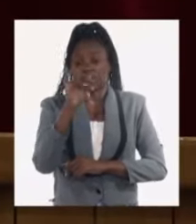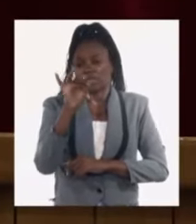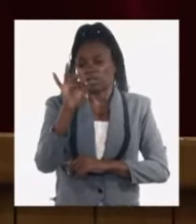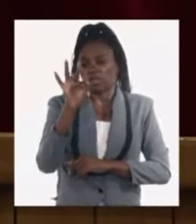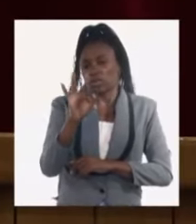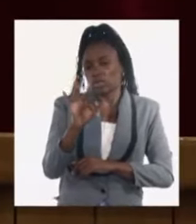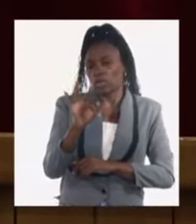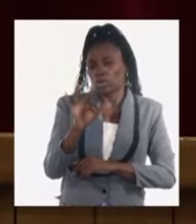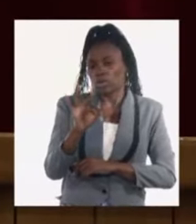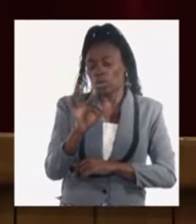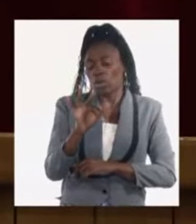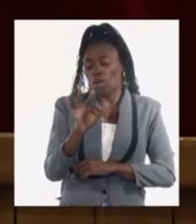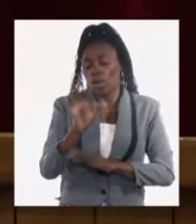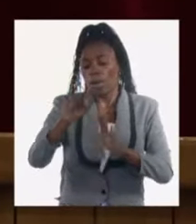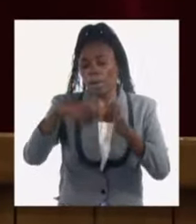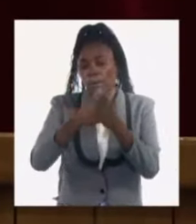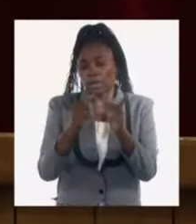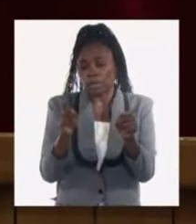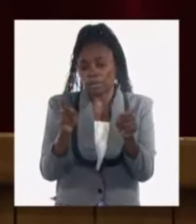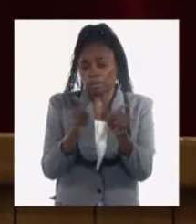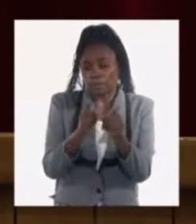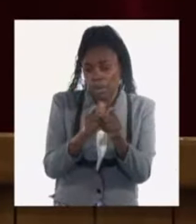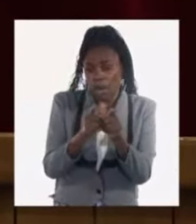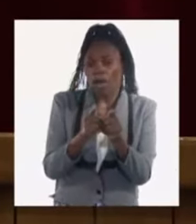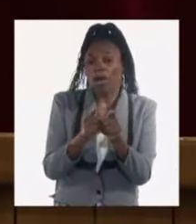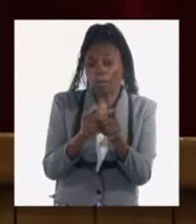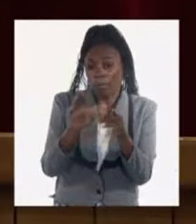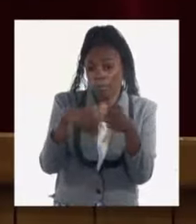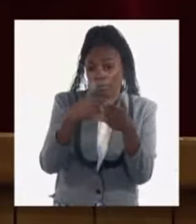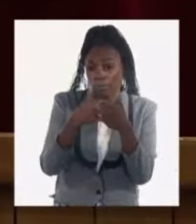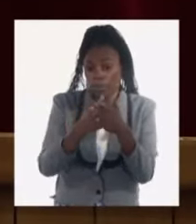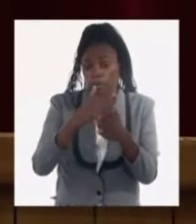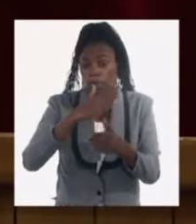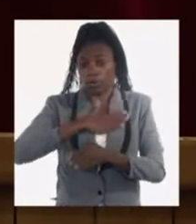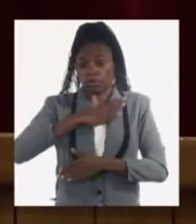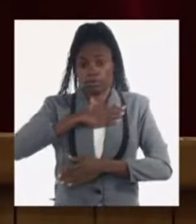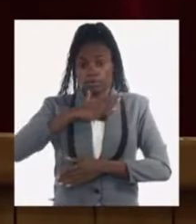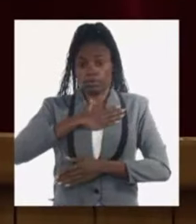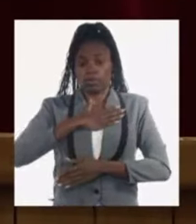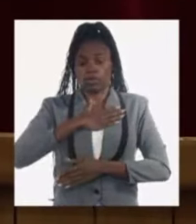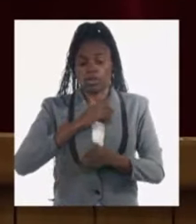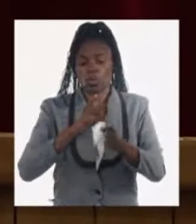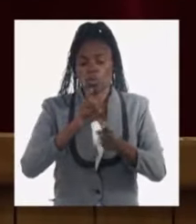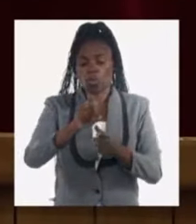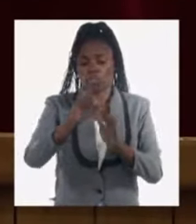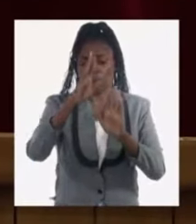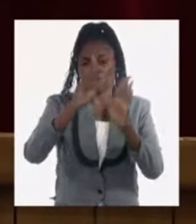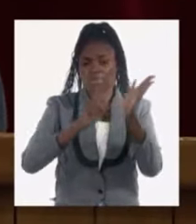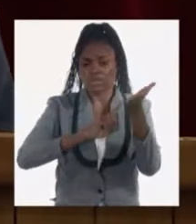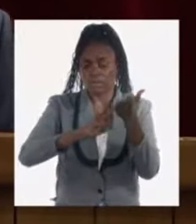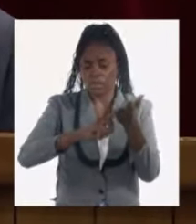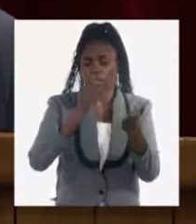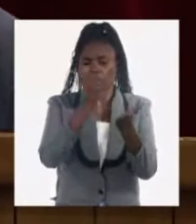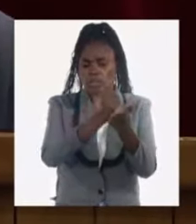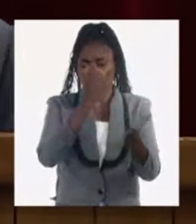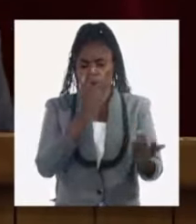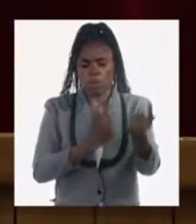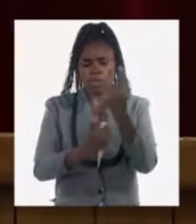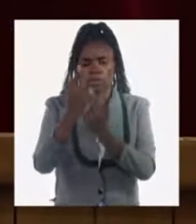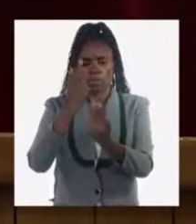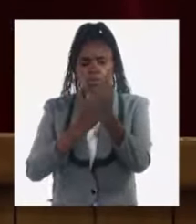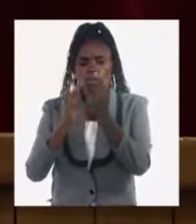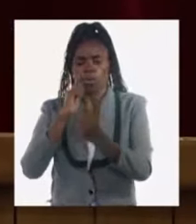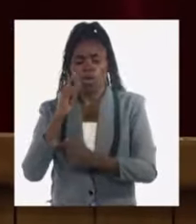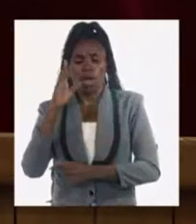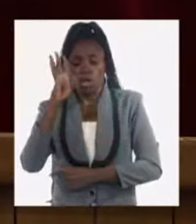168 MIPIMES o sea micro, pequeñas y medianas empresas estatales ya en las últimas semanas se han aprobado algunas y el número que vamos a